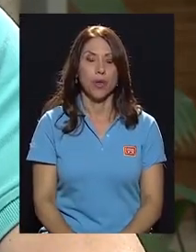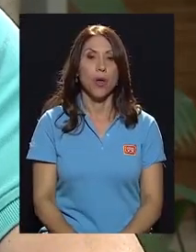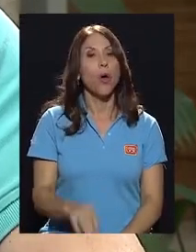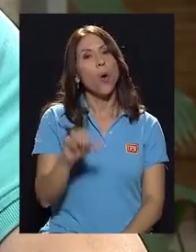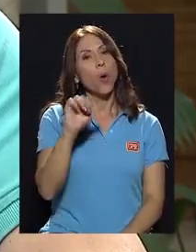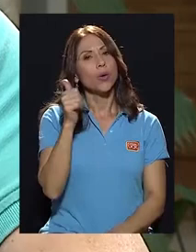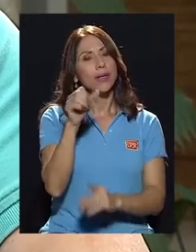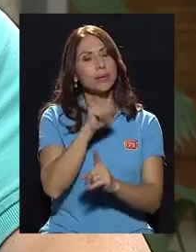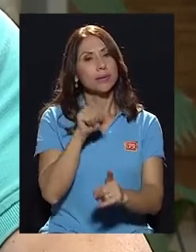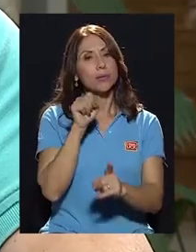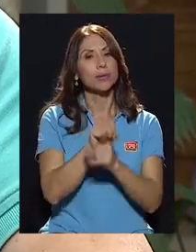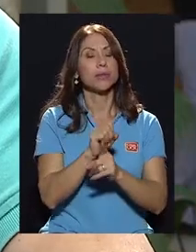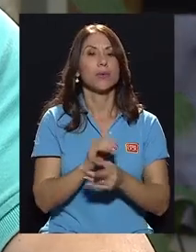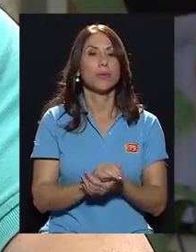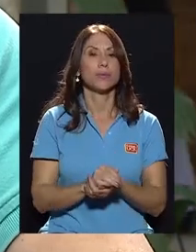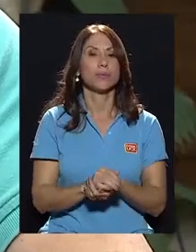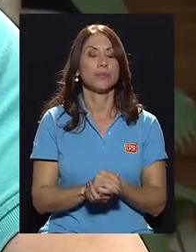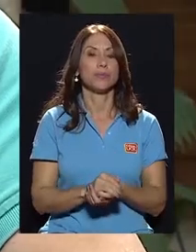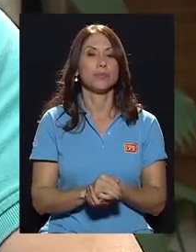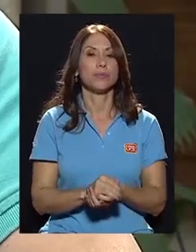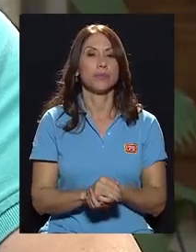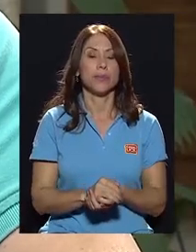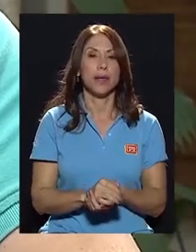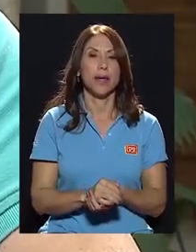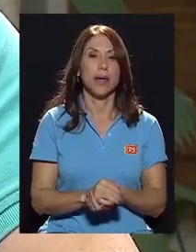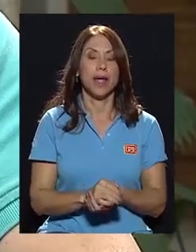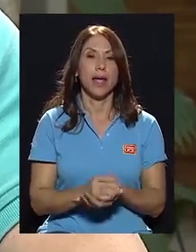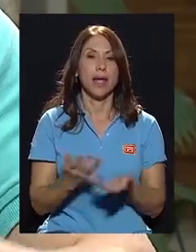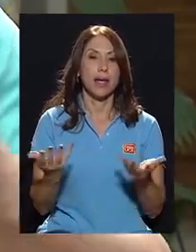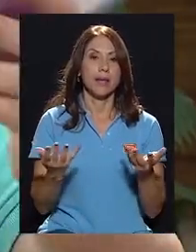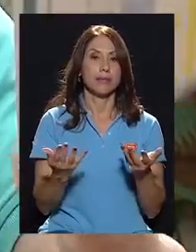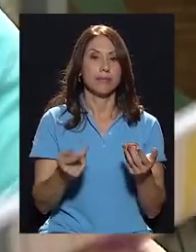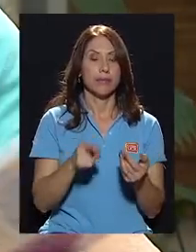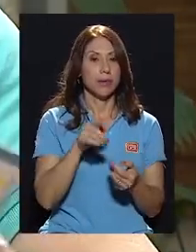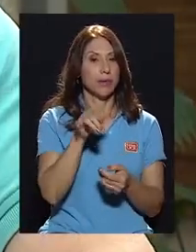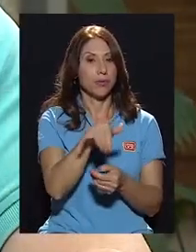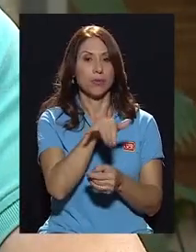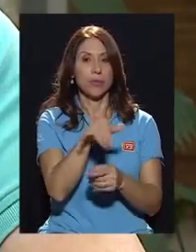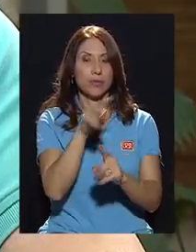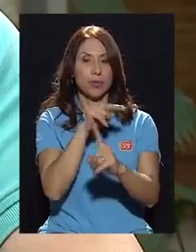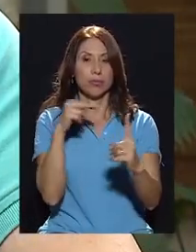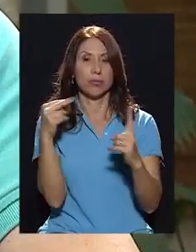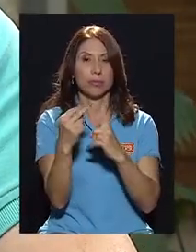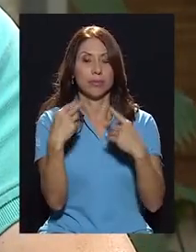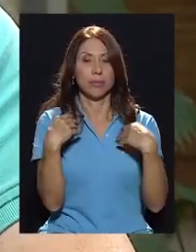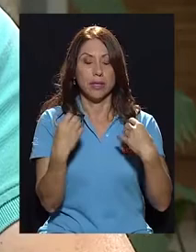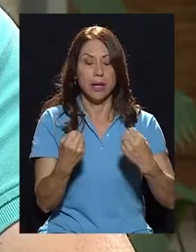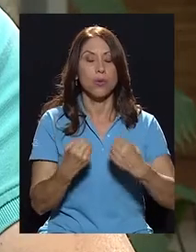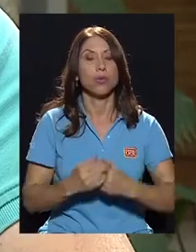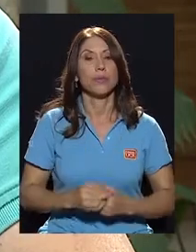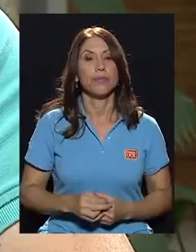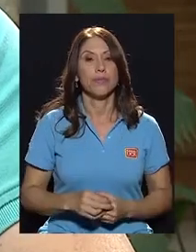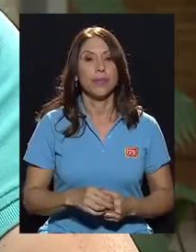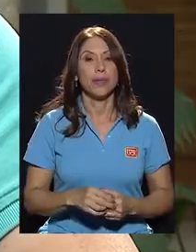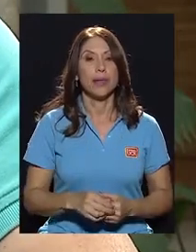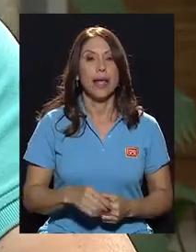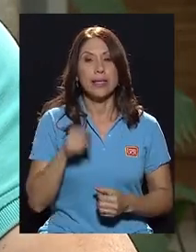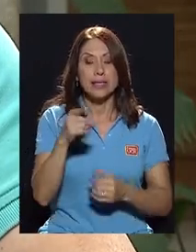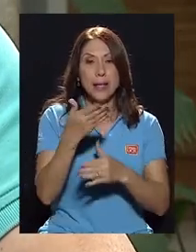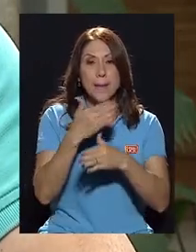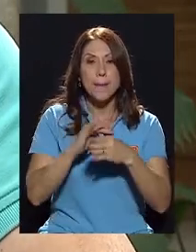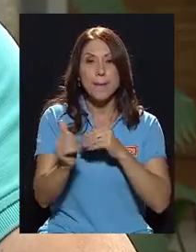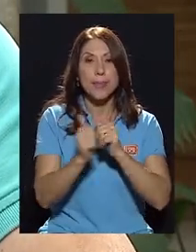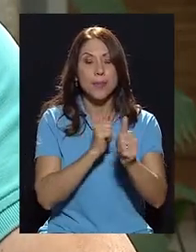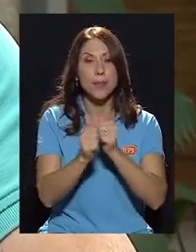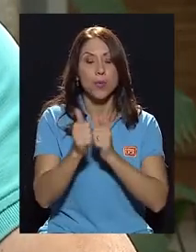Otra situación, ¿verdad?, que tiene que ver dentro de esta mirada de la salud está la parte del